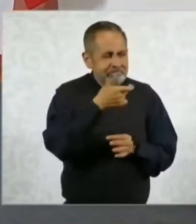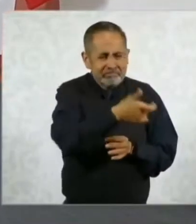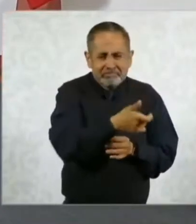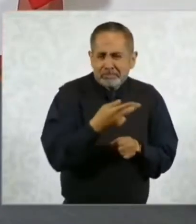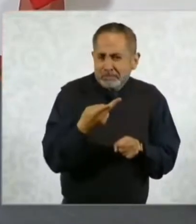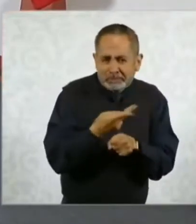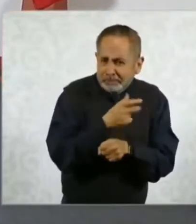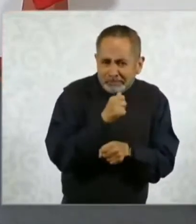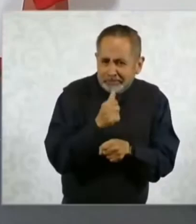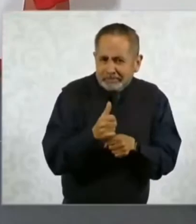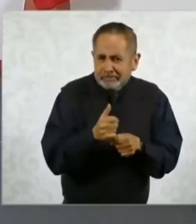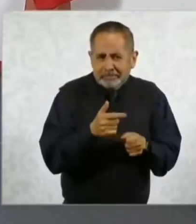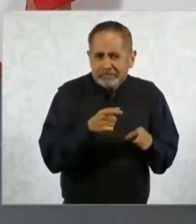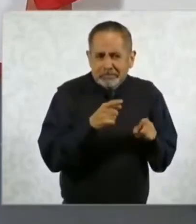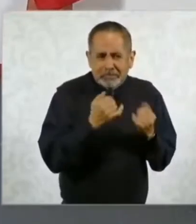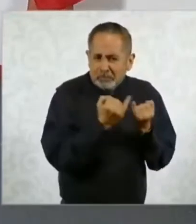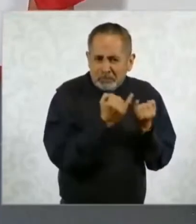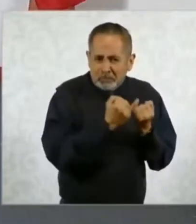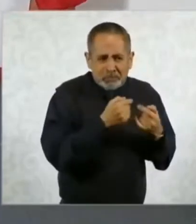Judicial.